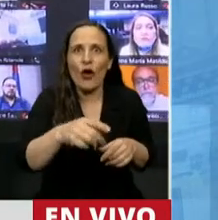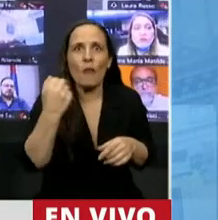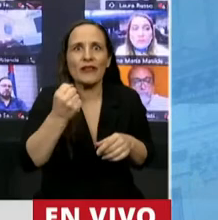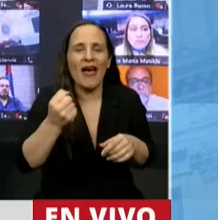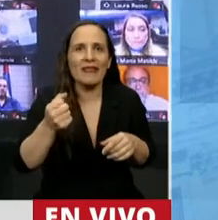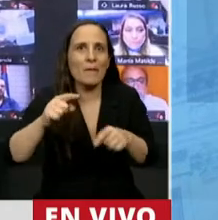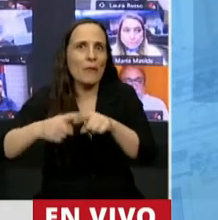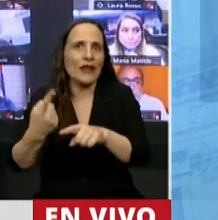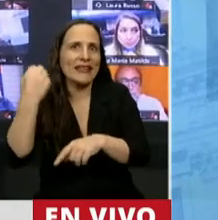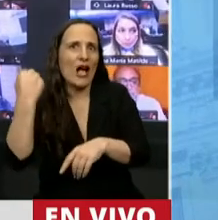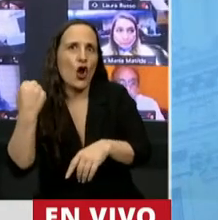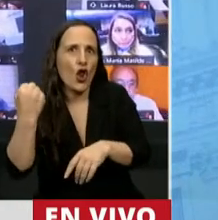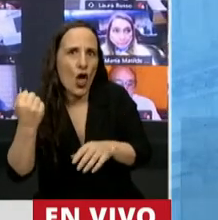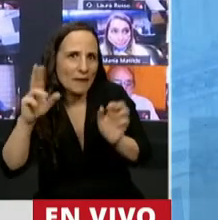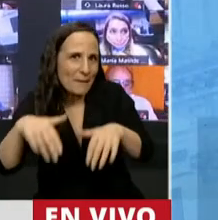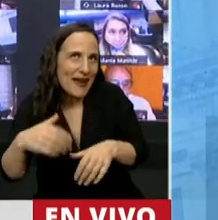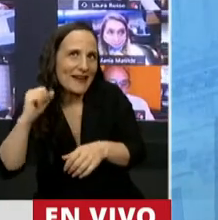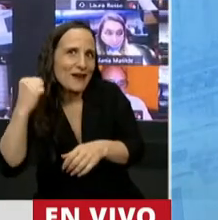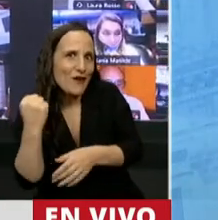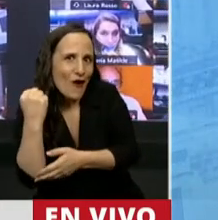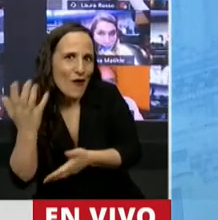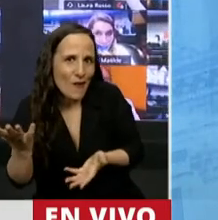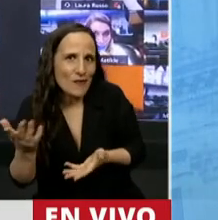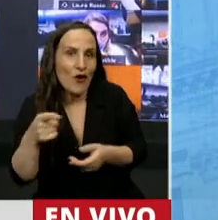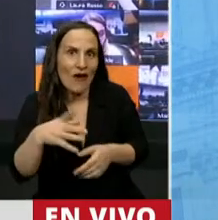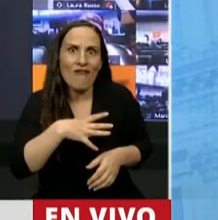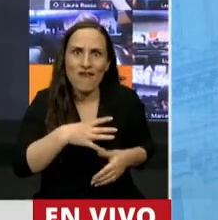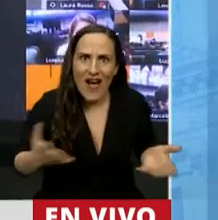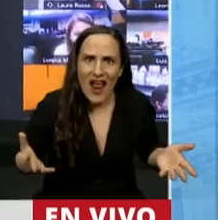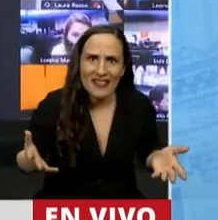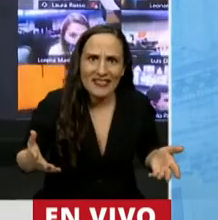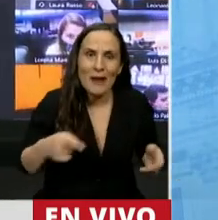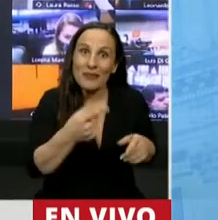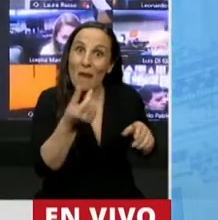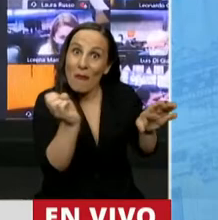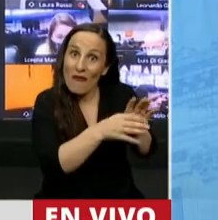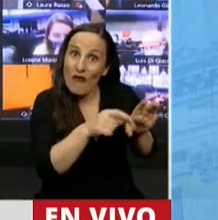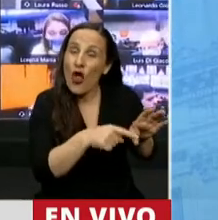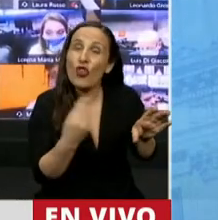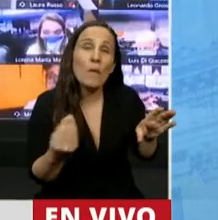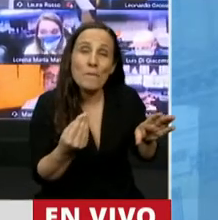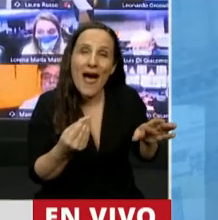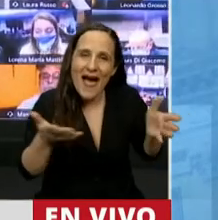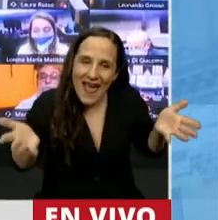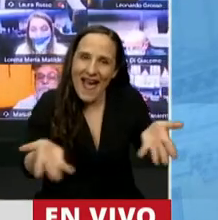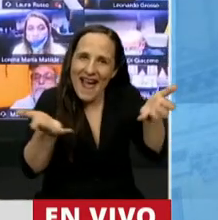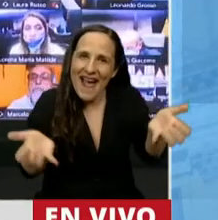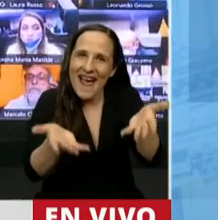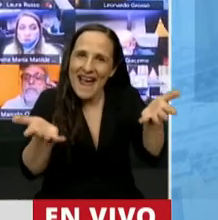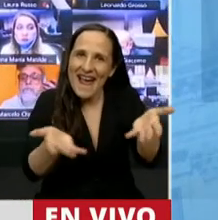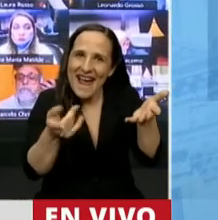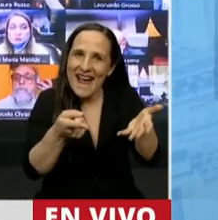económica, que están faltando a luces vistas y que ese fondo va a estimular, por un lado,